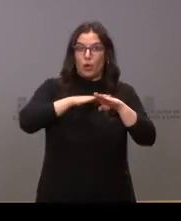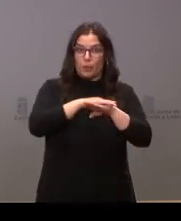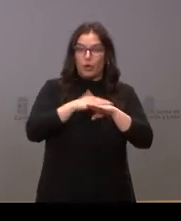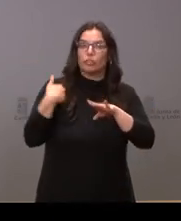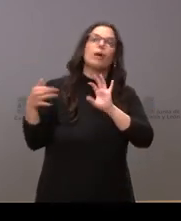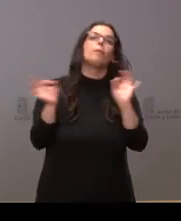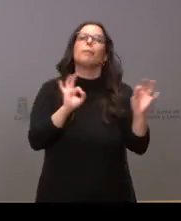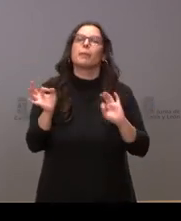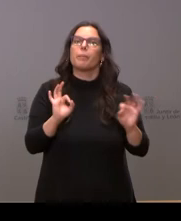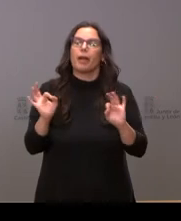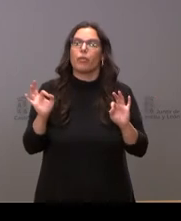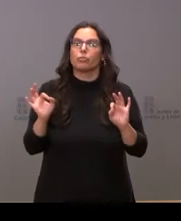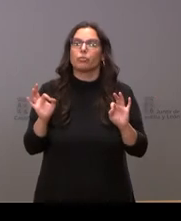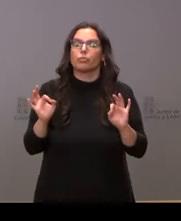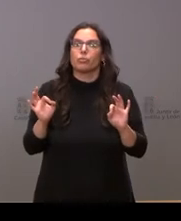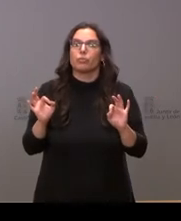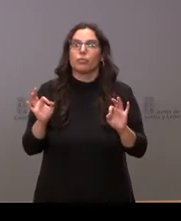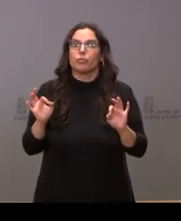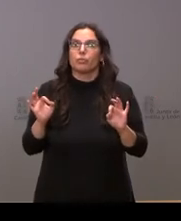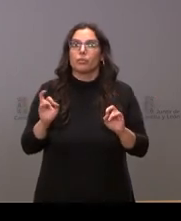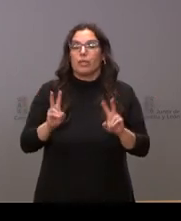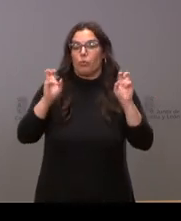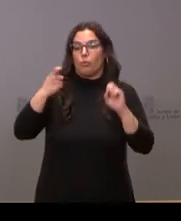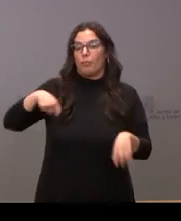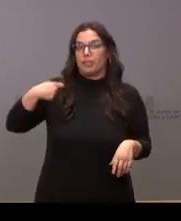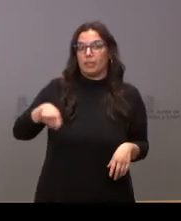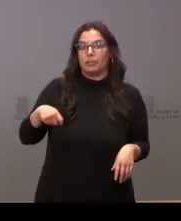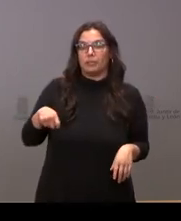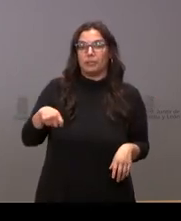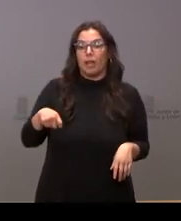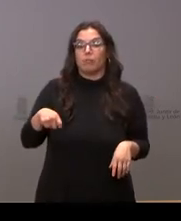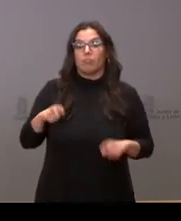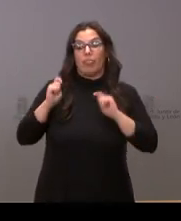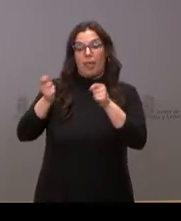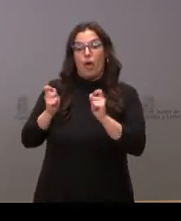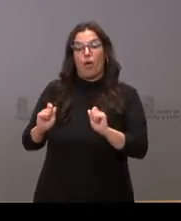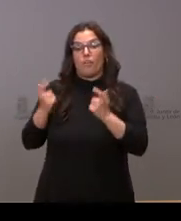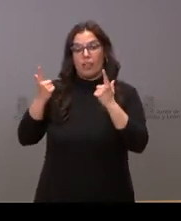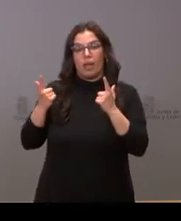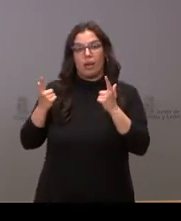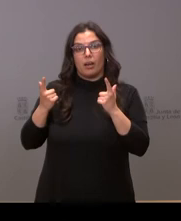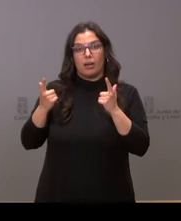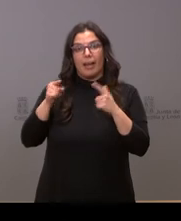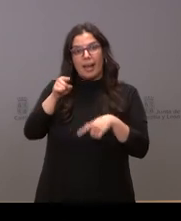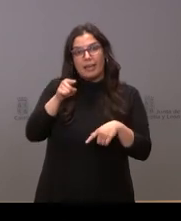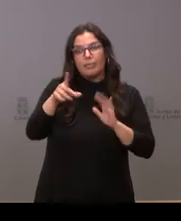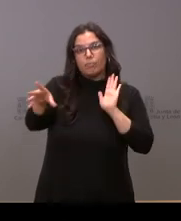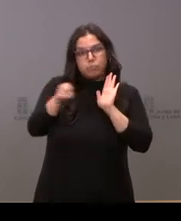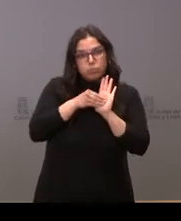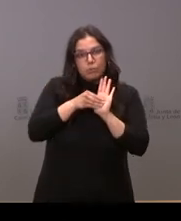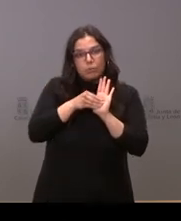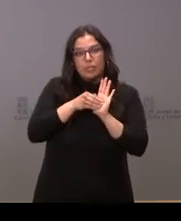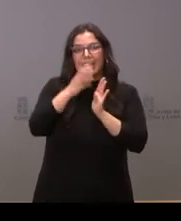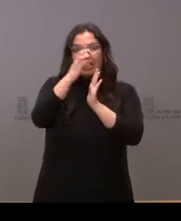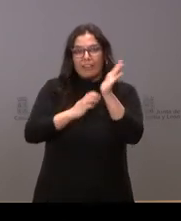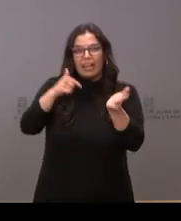preparados y dispuestos por parte del nuevo presidente cuando tomé posesión si están o no recogidas rebajas